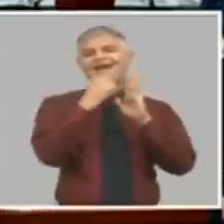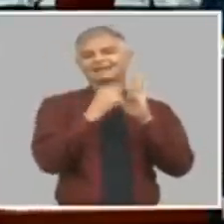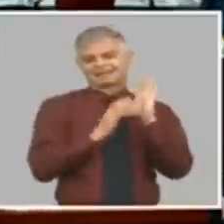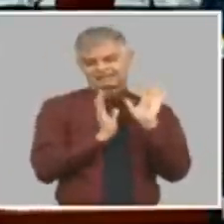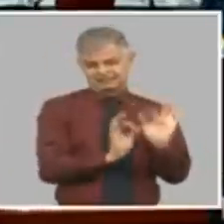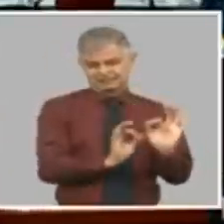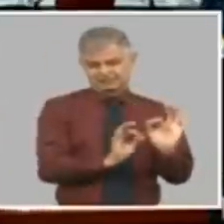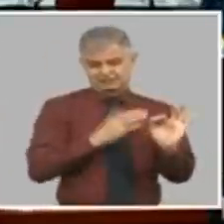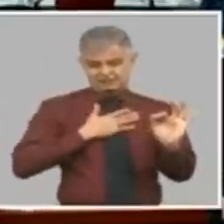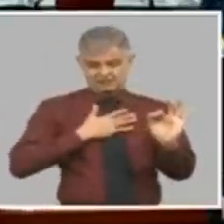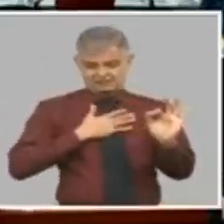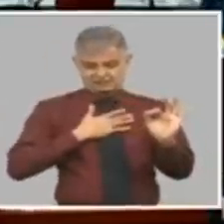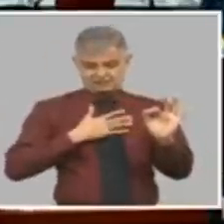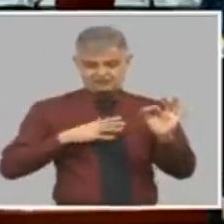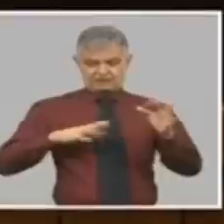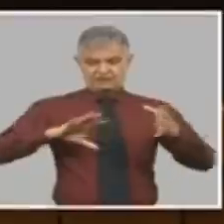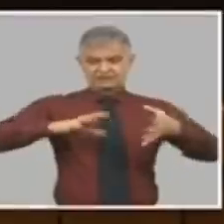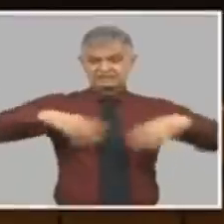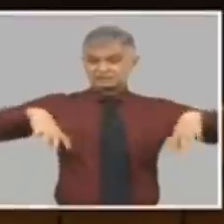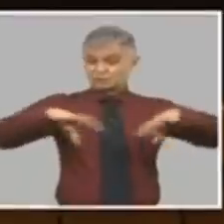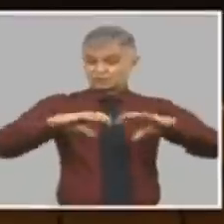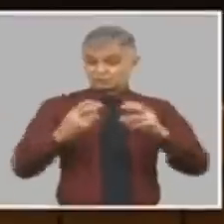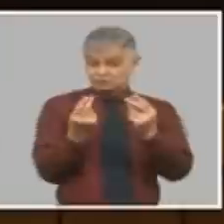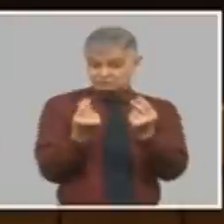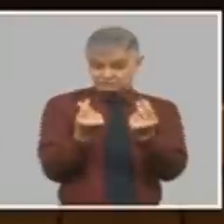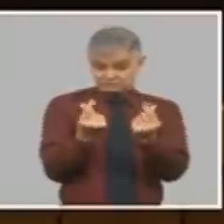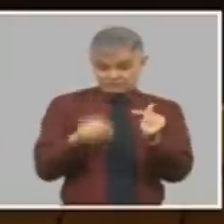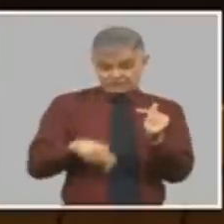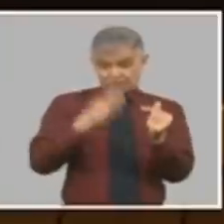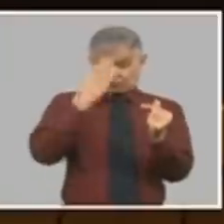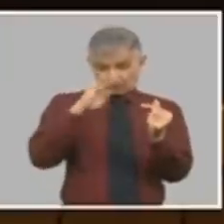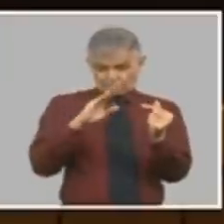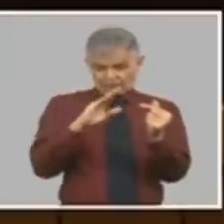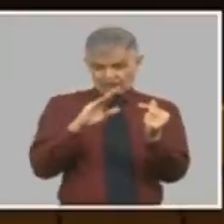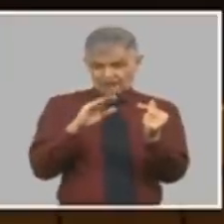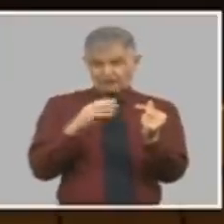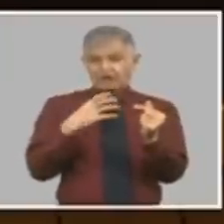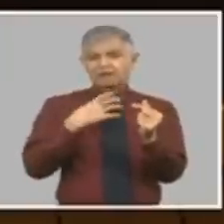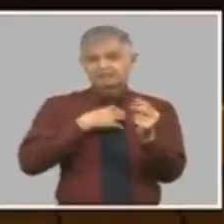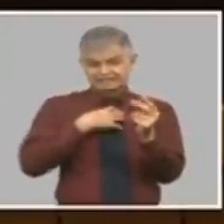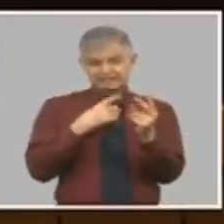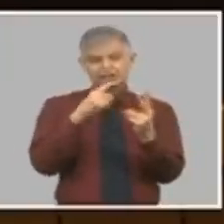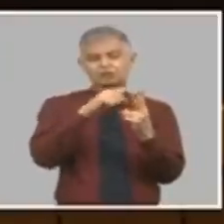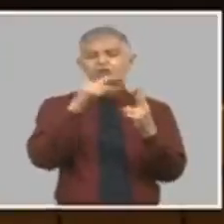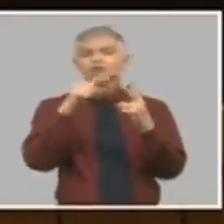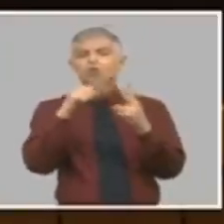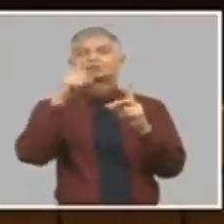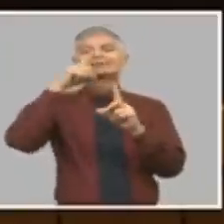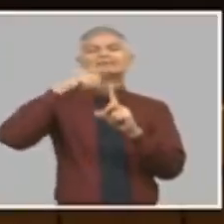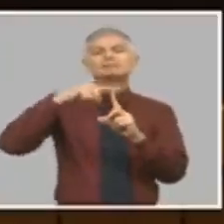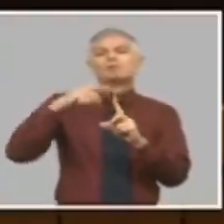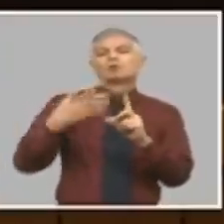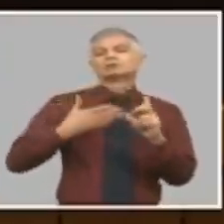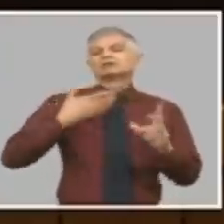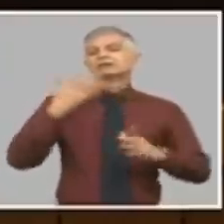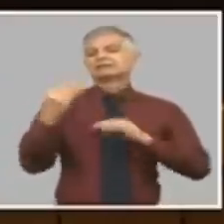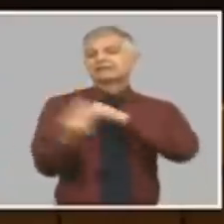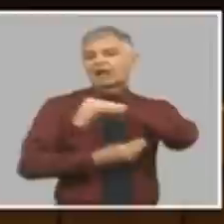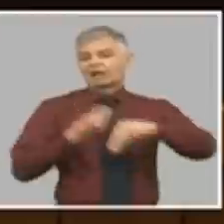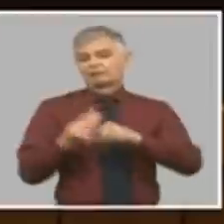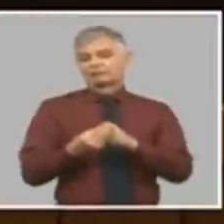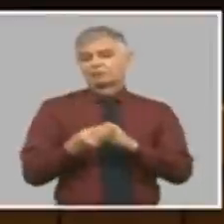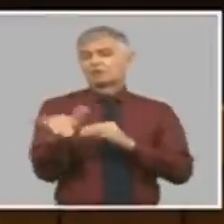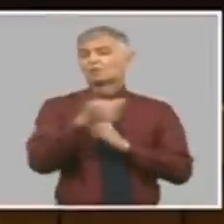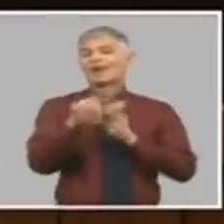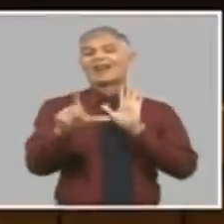monetario cubano tiene entonces dos tipos de cambios que también son de curso legal